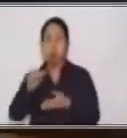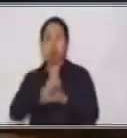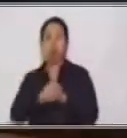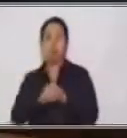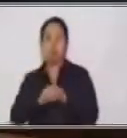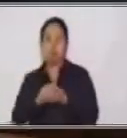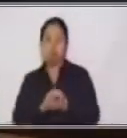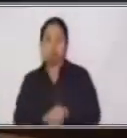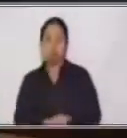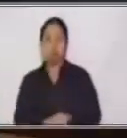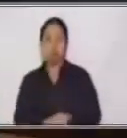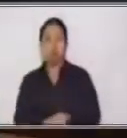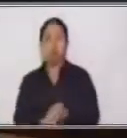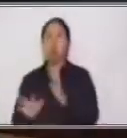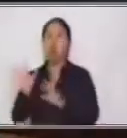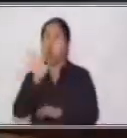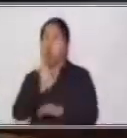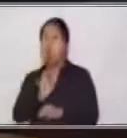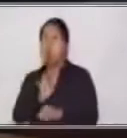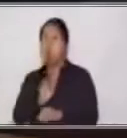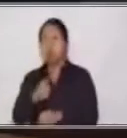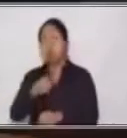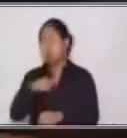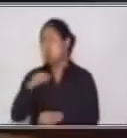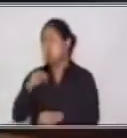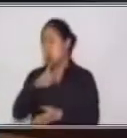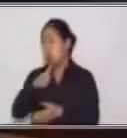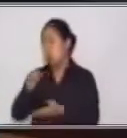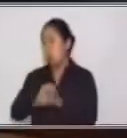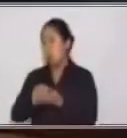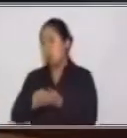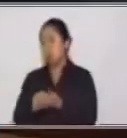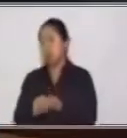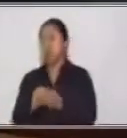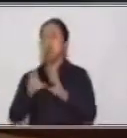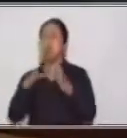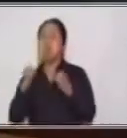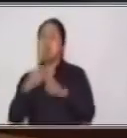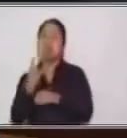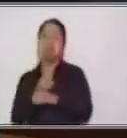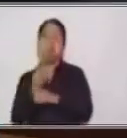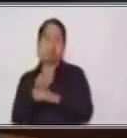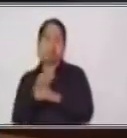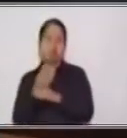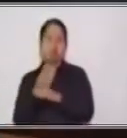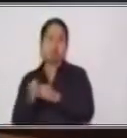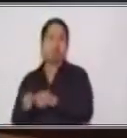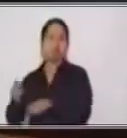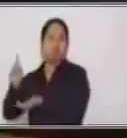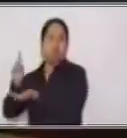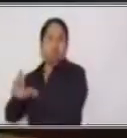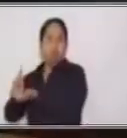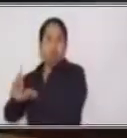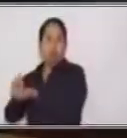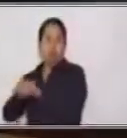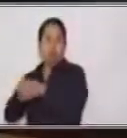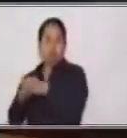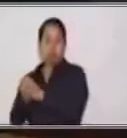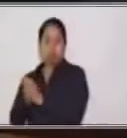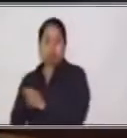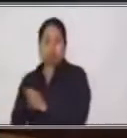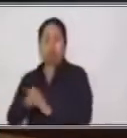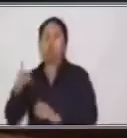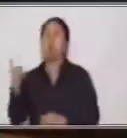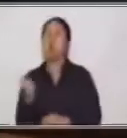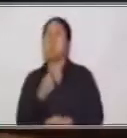jabón. O si no, como en este caso yo no tengo agua y jabón a la mano, pero voy a utilizar un poco de gel. Lo importante